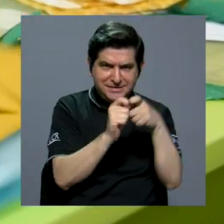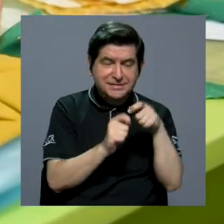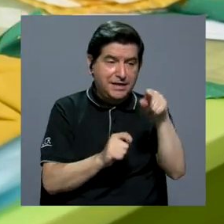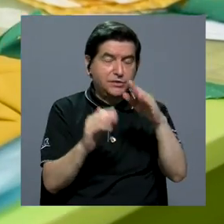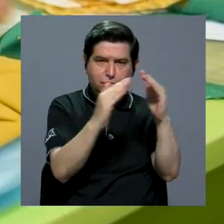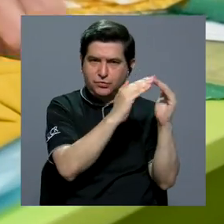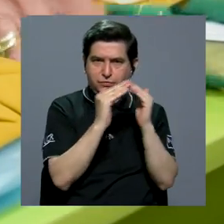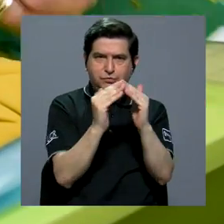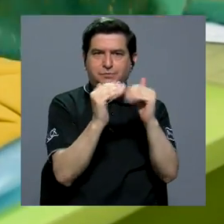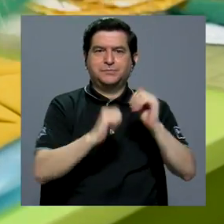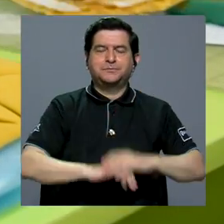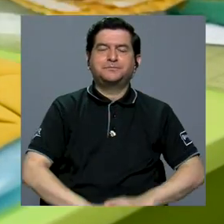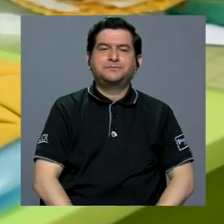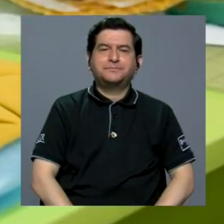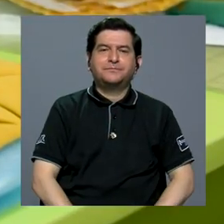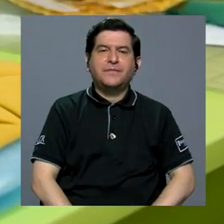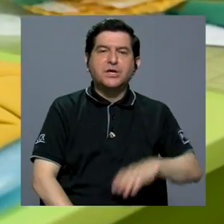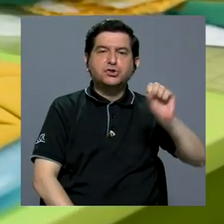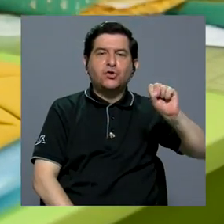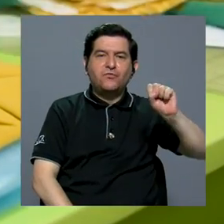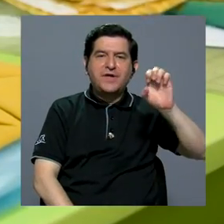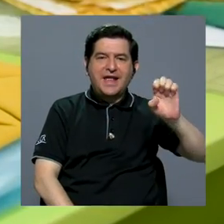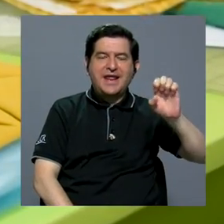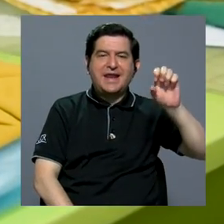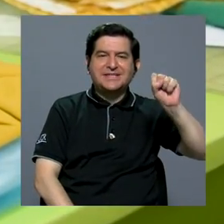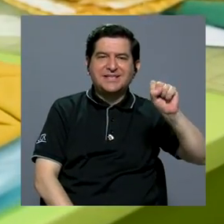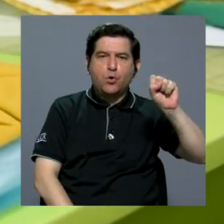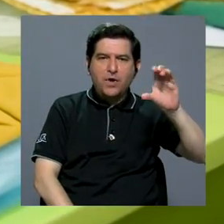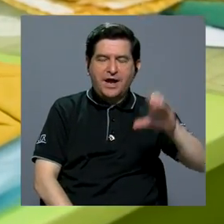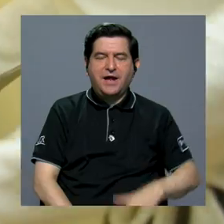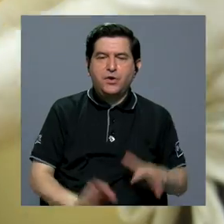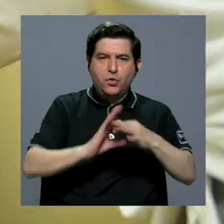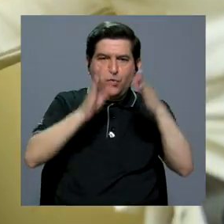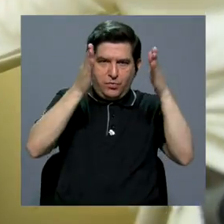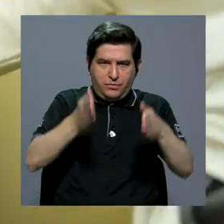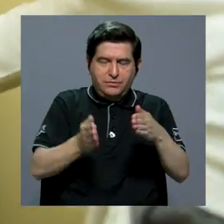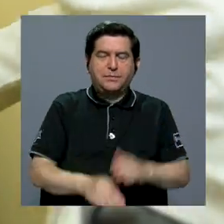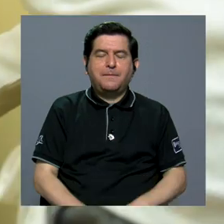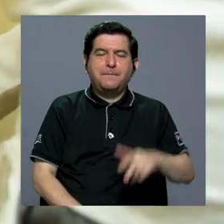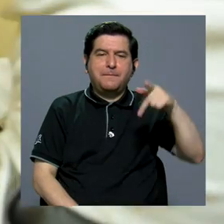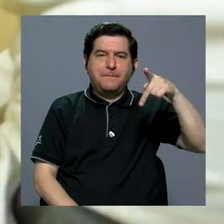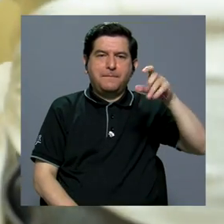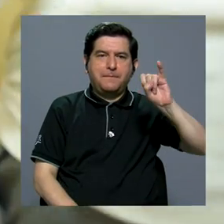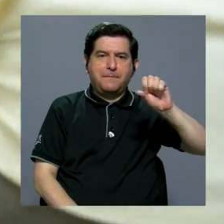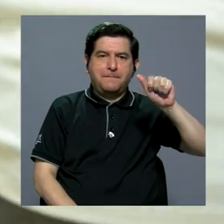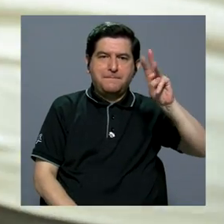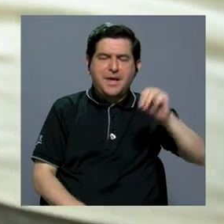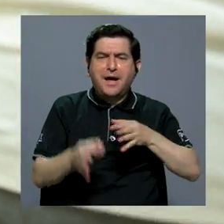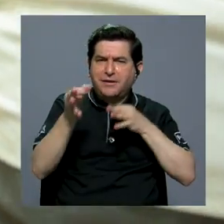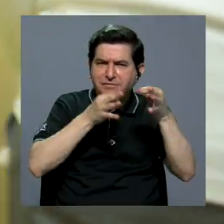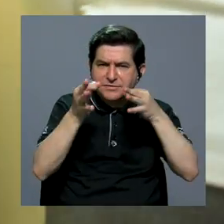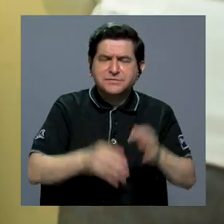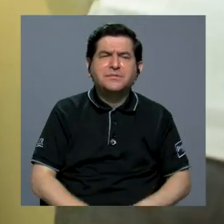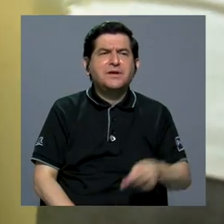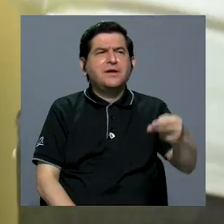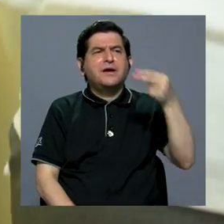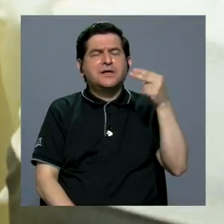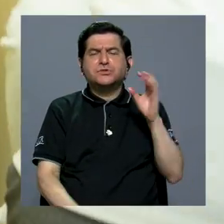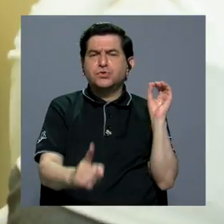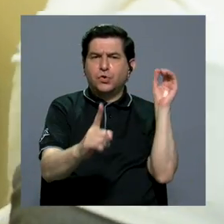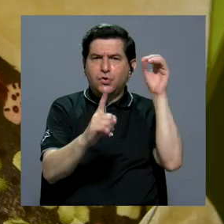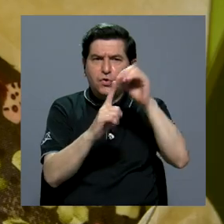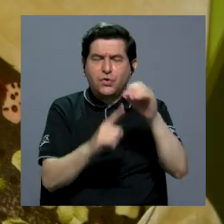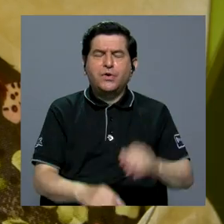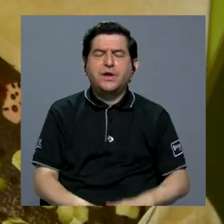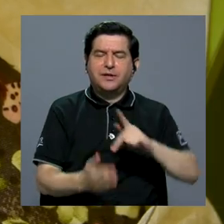específicos para esta población. Sofía Elena Segura Cano, coordinadora del PIAAM, nos explica más sobre la